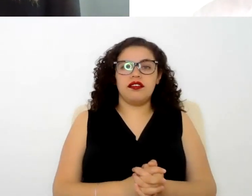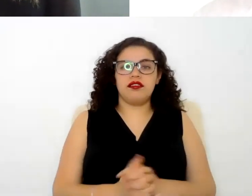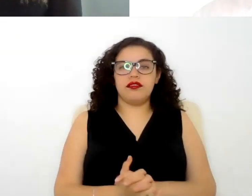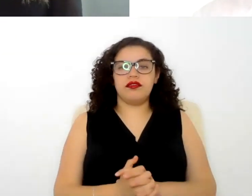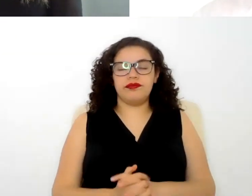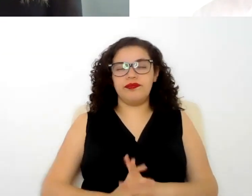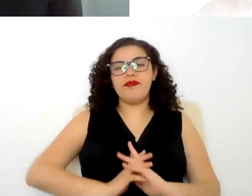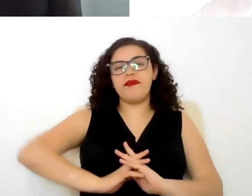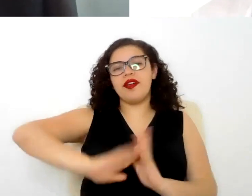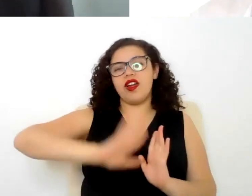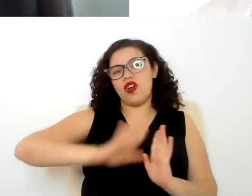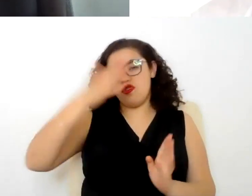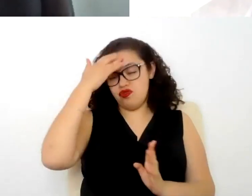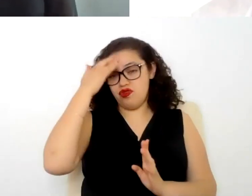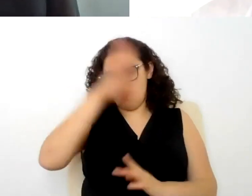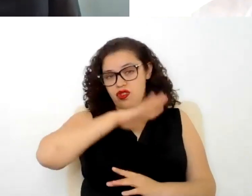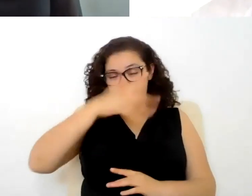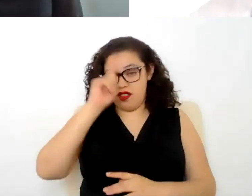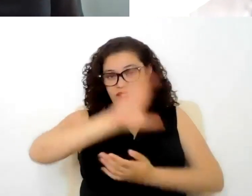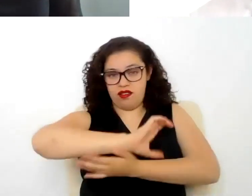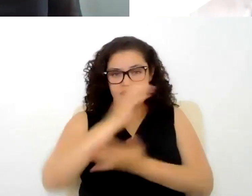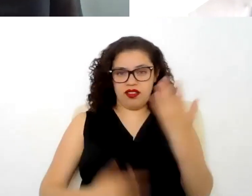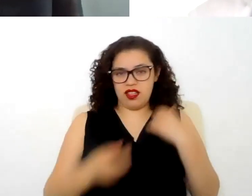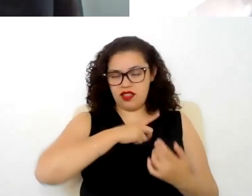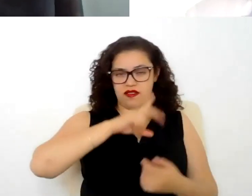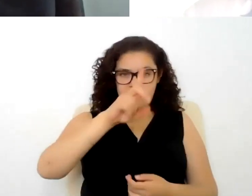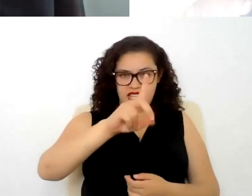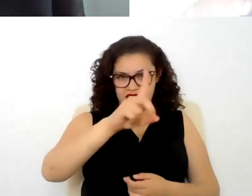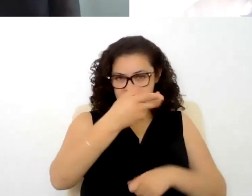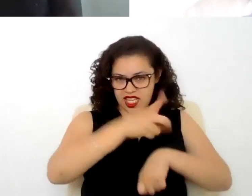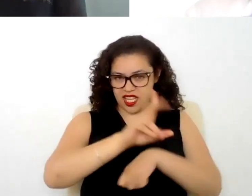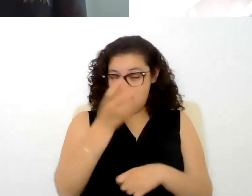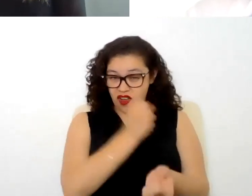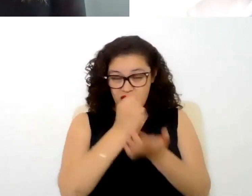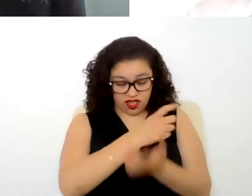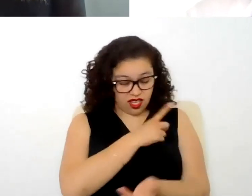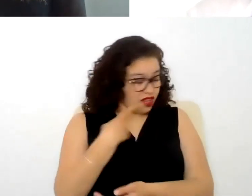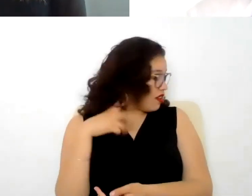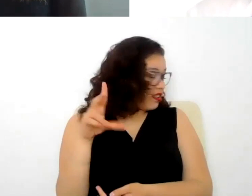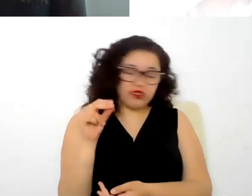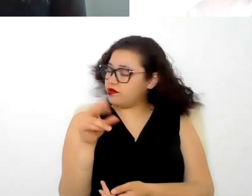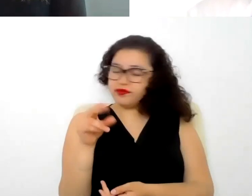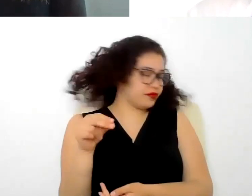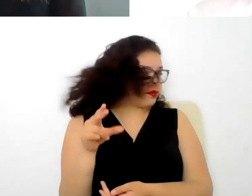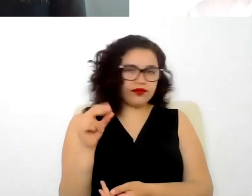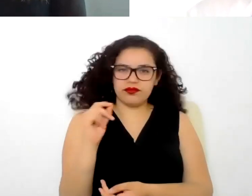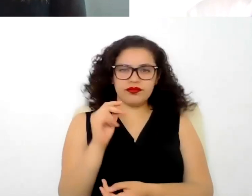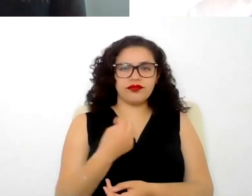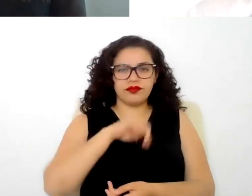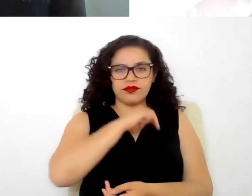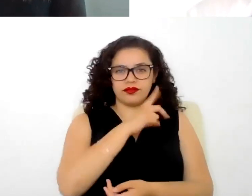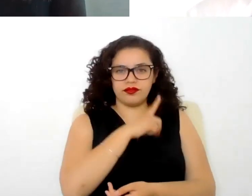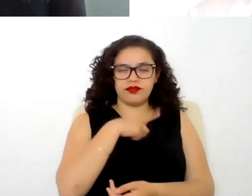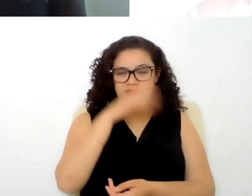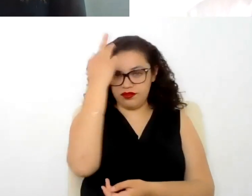conocimiento general que los contratos deben de ser de 30 días sino necesariamente entonces necesitamos ver si este